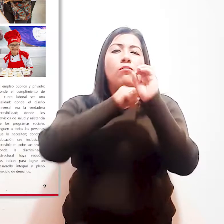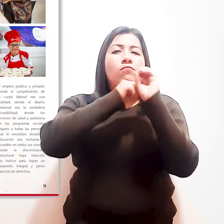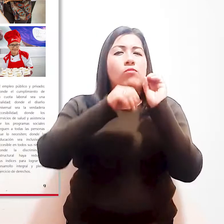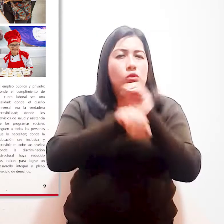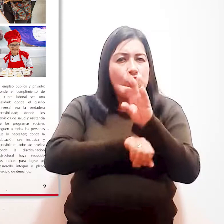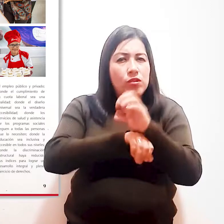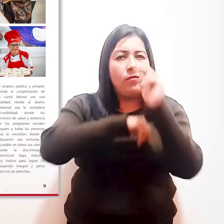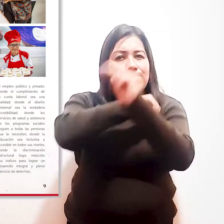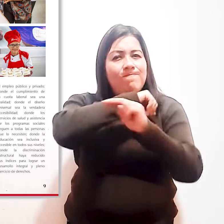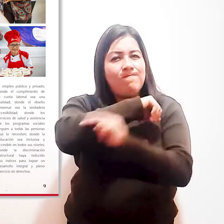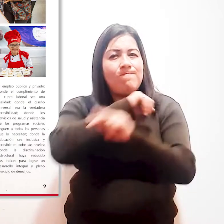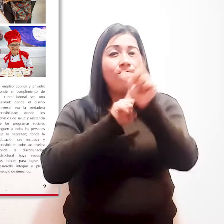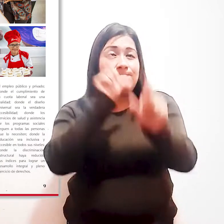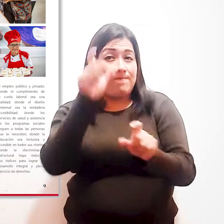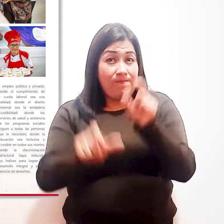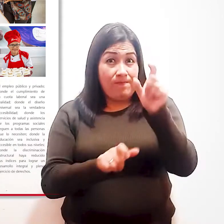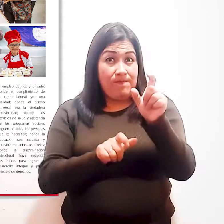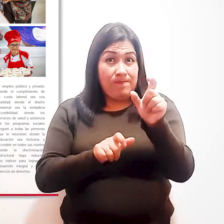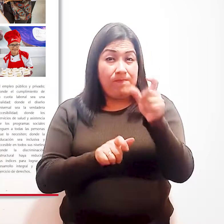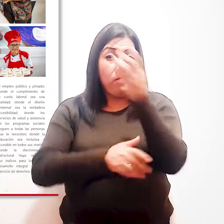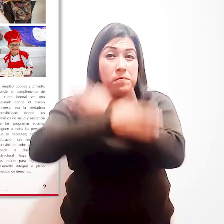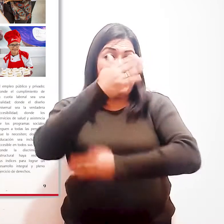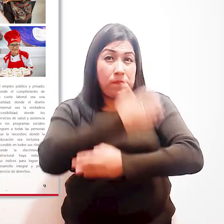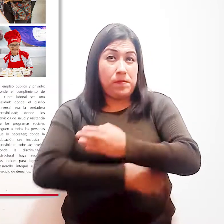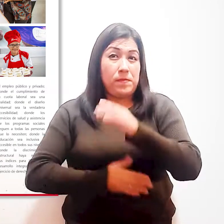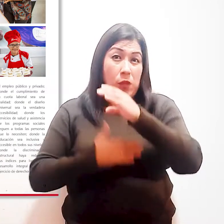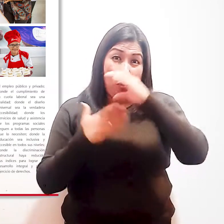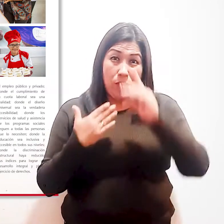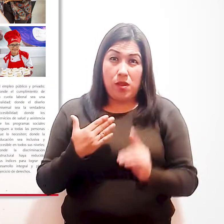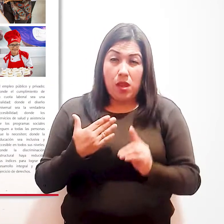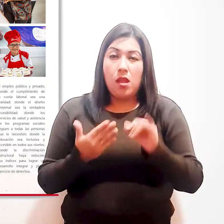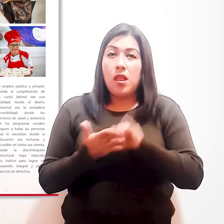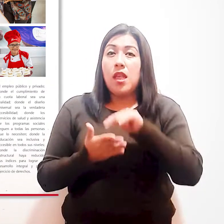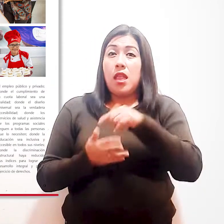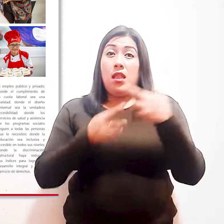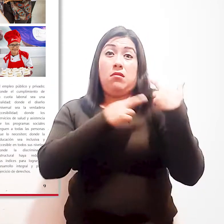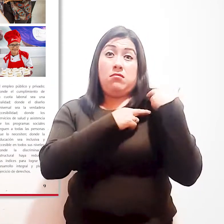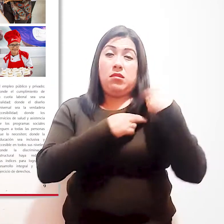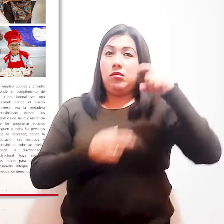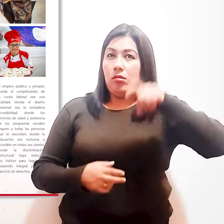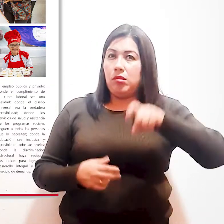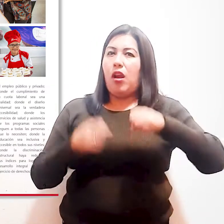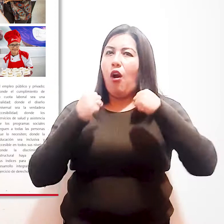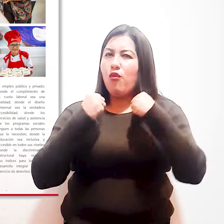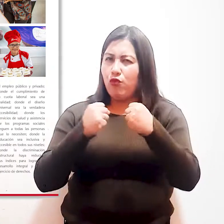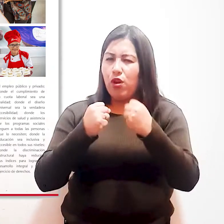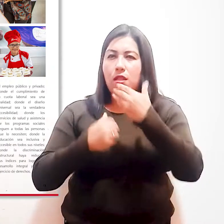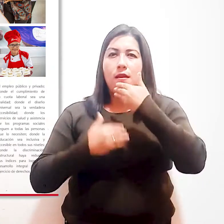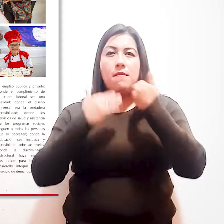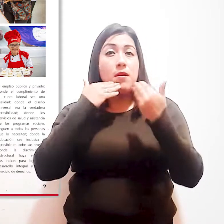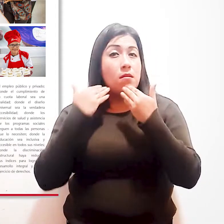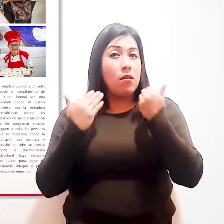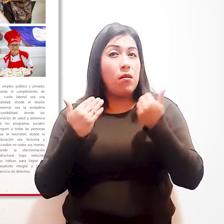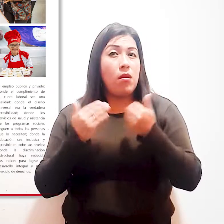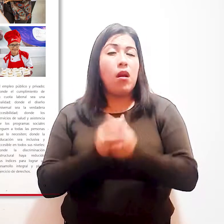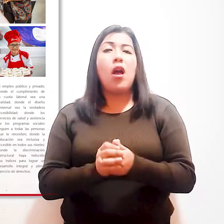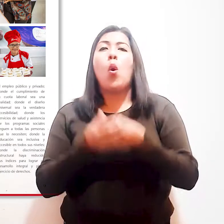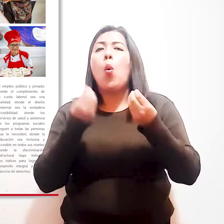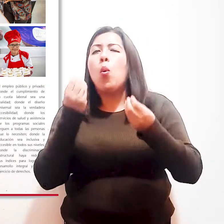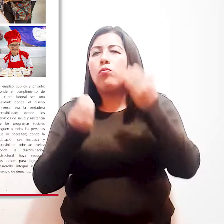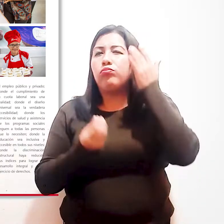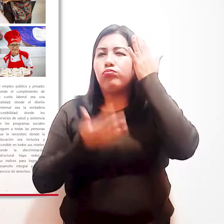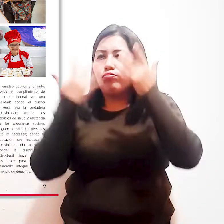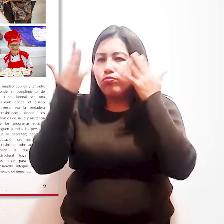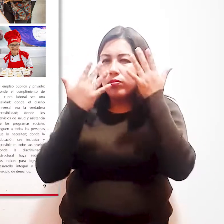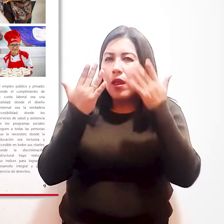Integración de la Persona con Discapacidad, CONAIS, como un organismo público especializado que necesita ser fortalecido, técnica y